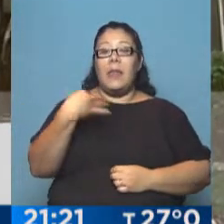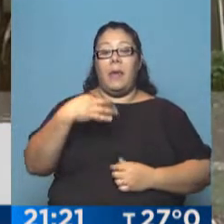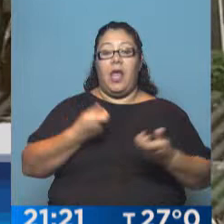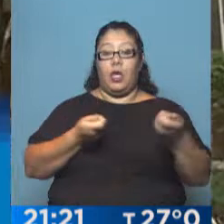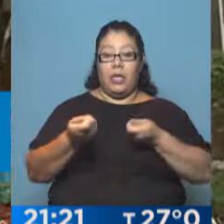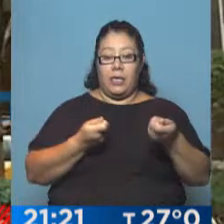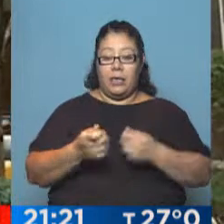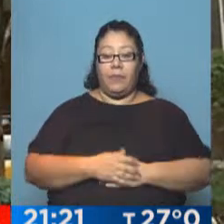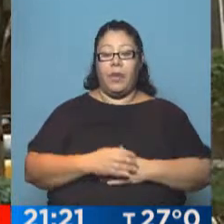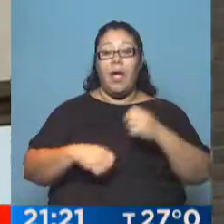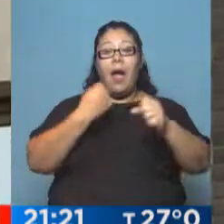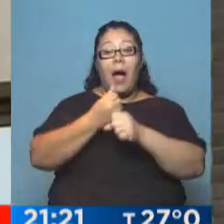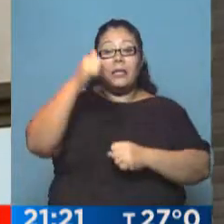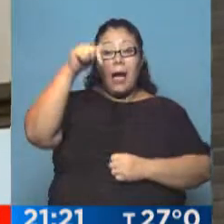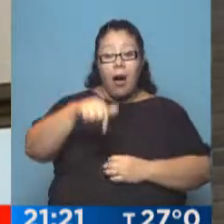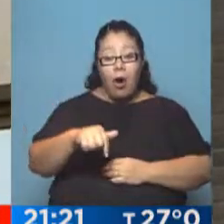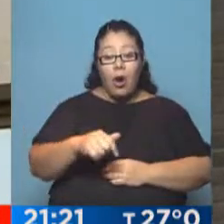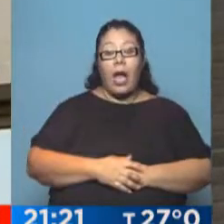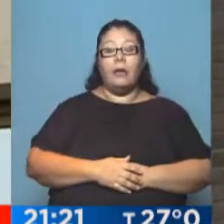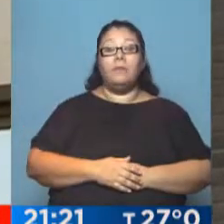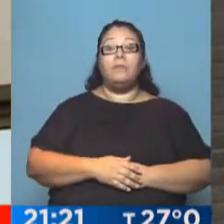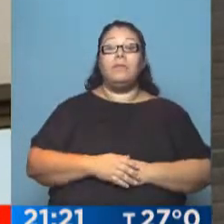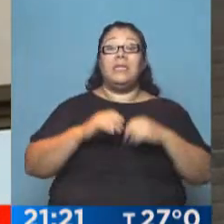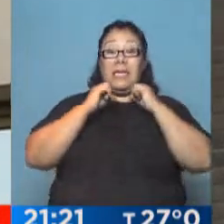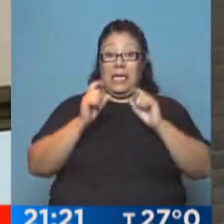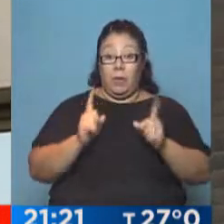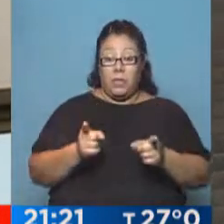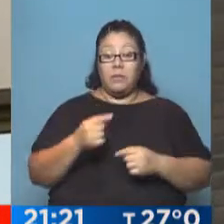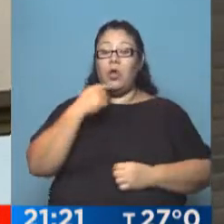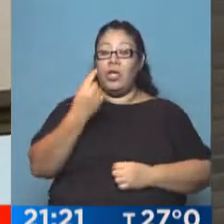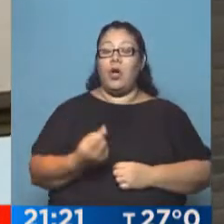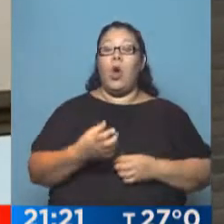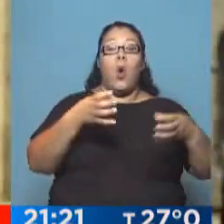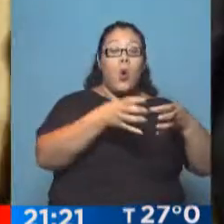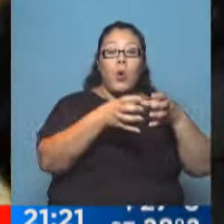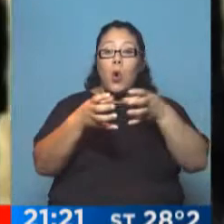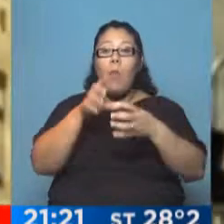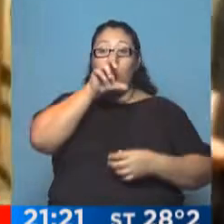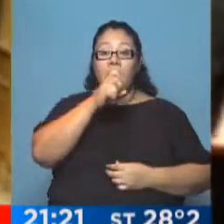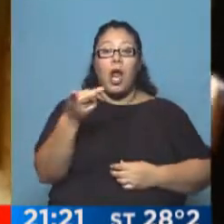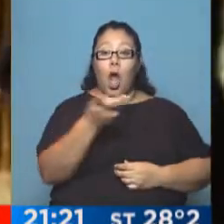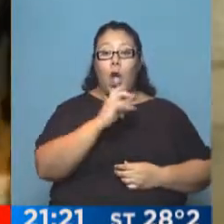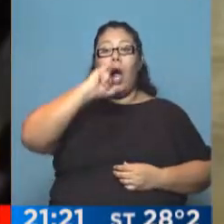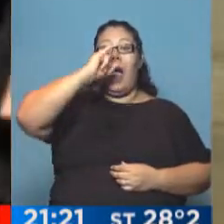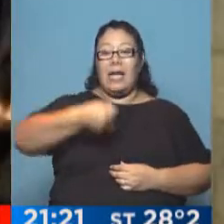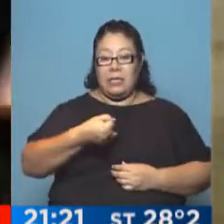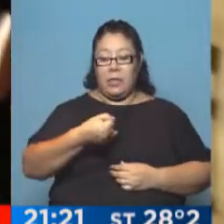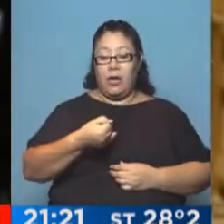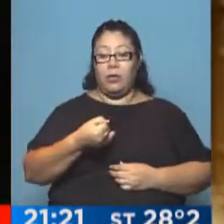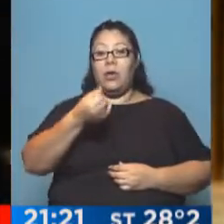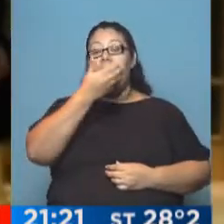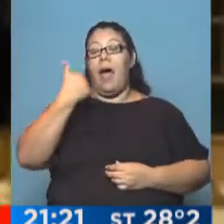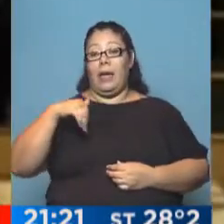Hasta el momento, según detalló el propio Pollack, dos de los seis principales acreedores aceptaron la oferta argentina.